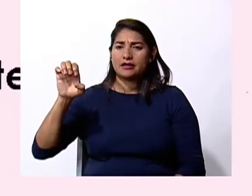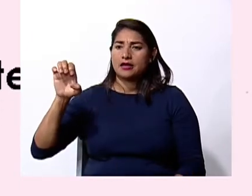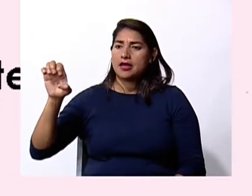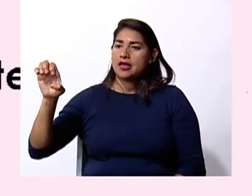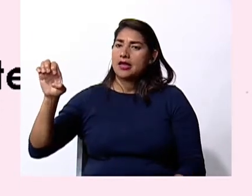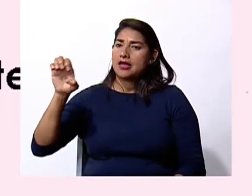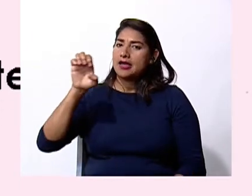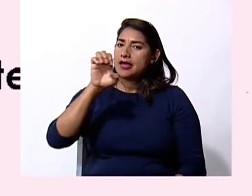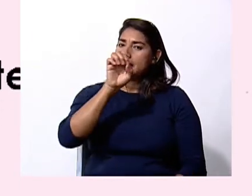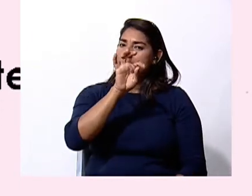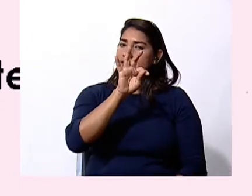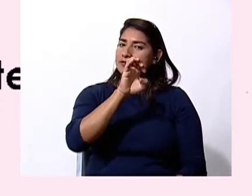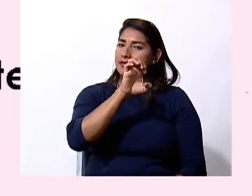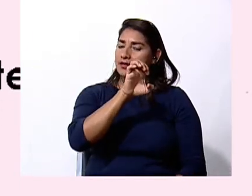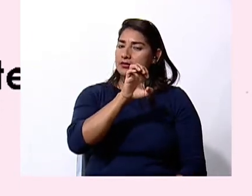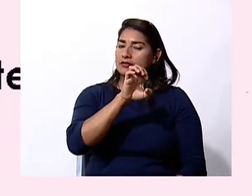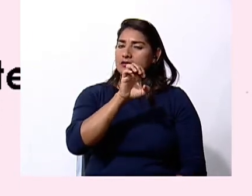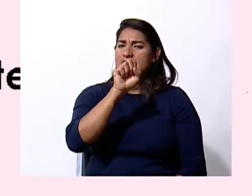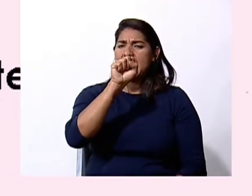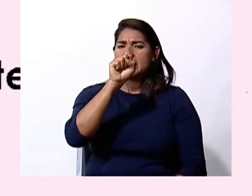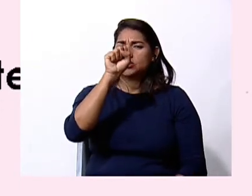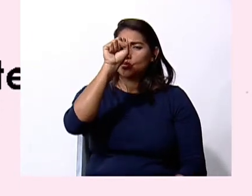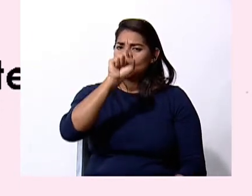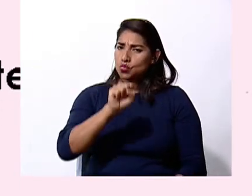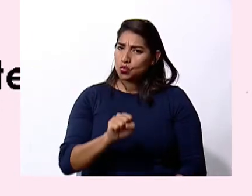este la s